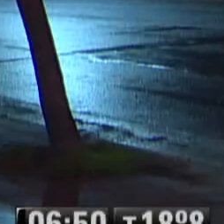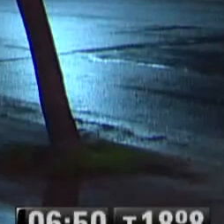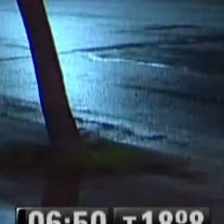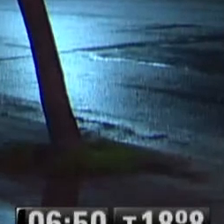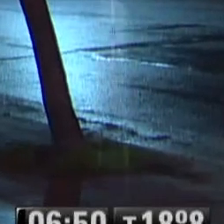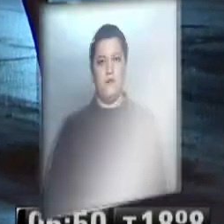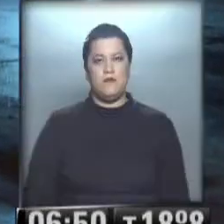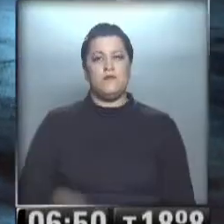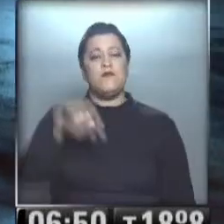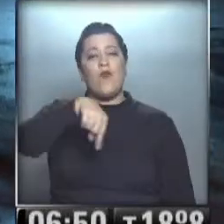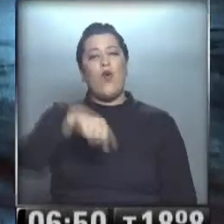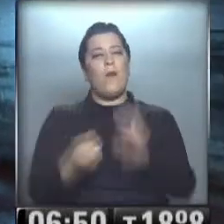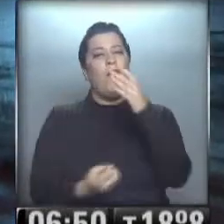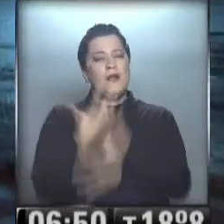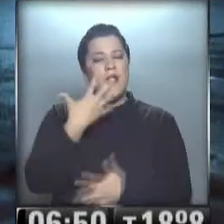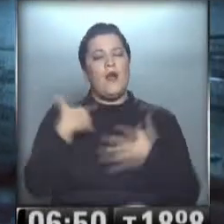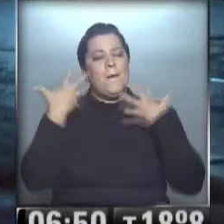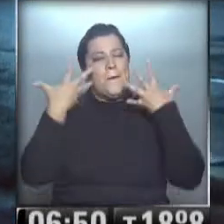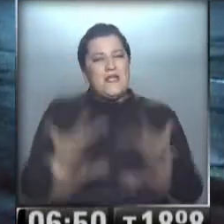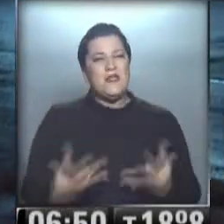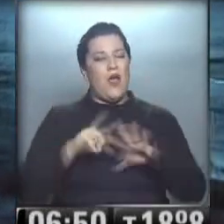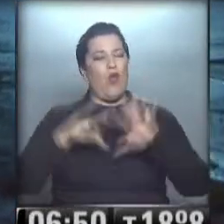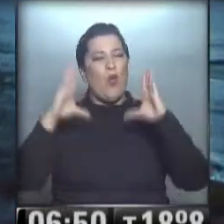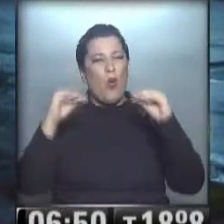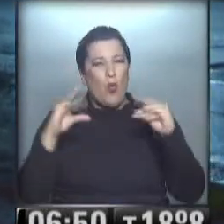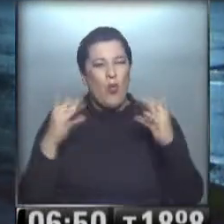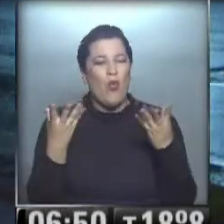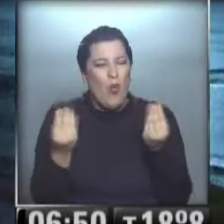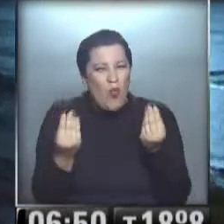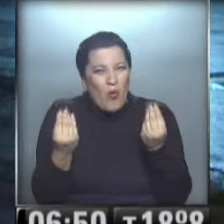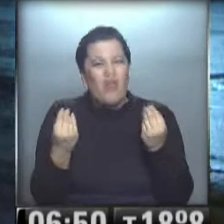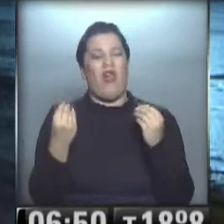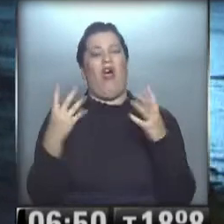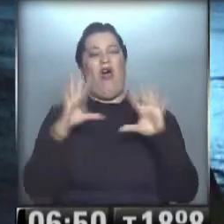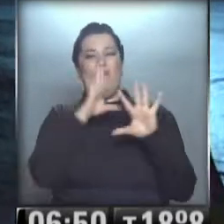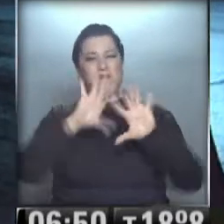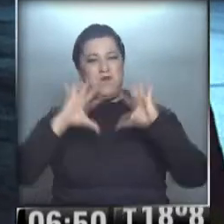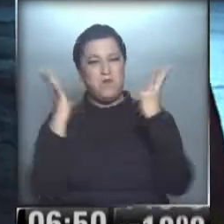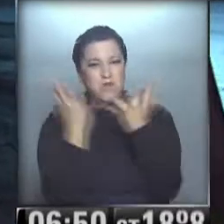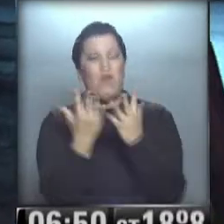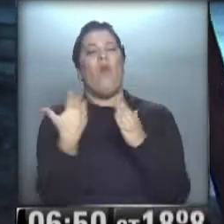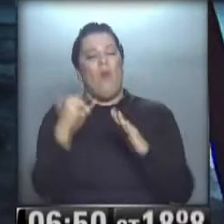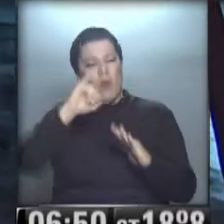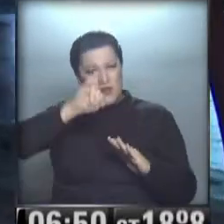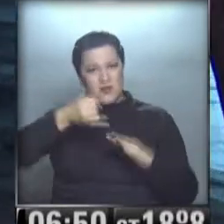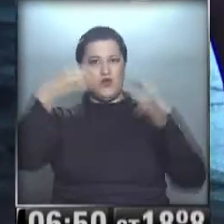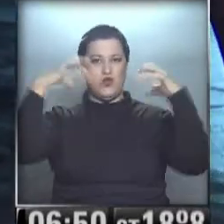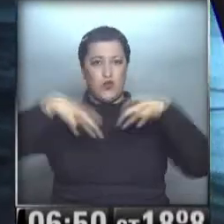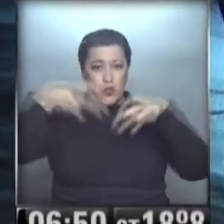En una mañana pesada, con mucha humedad, baja presión atmosférica, alta probabilidad de precipitaciones,